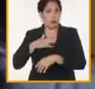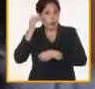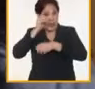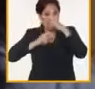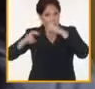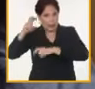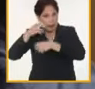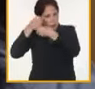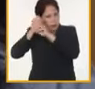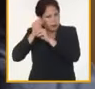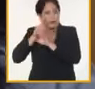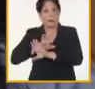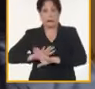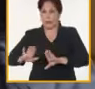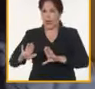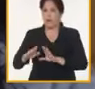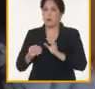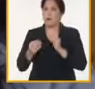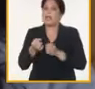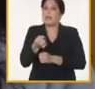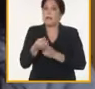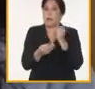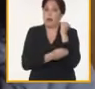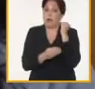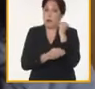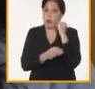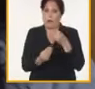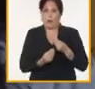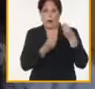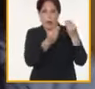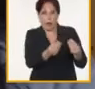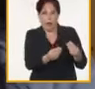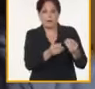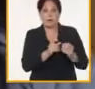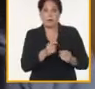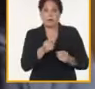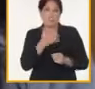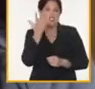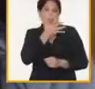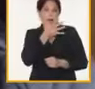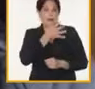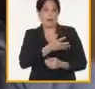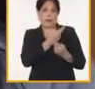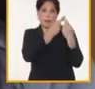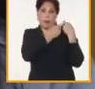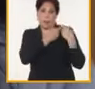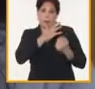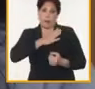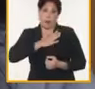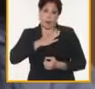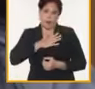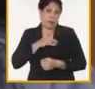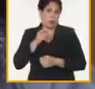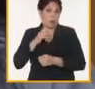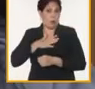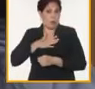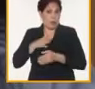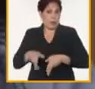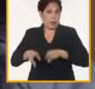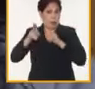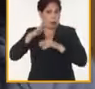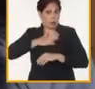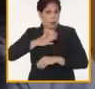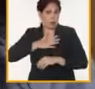desde la ciencia y la innovación, que es una responsabilidad que nos dejó Fidel desde la inauguración del centro hace ya 38